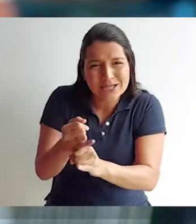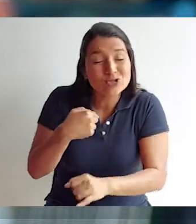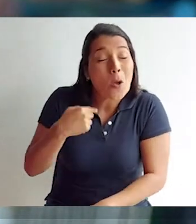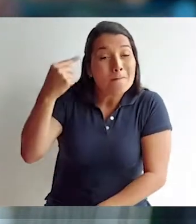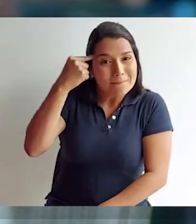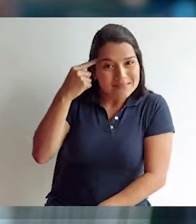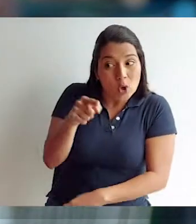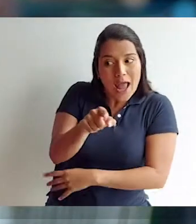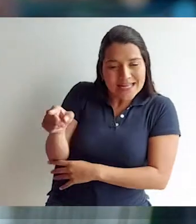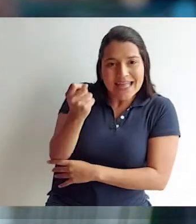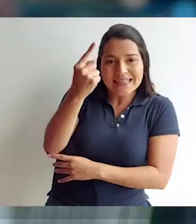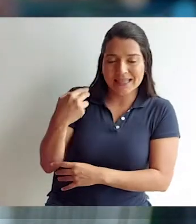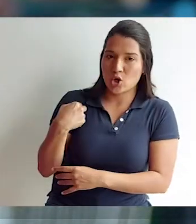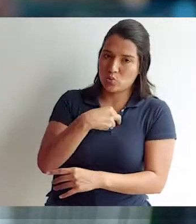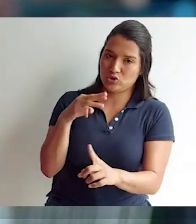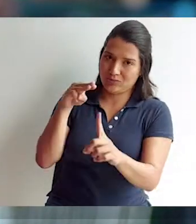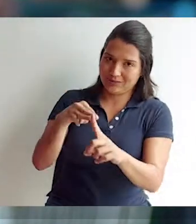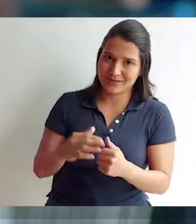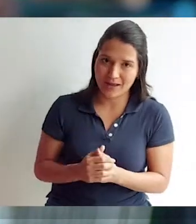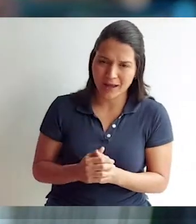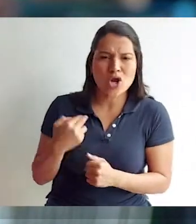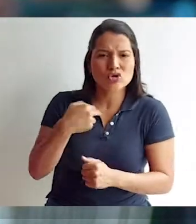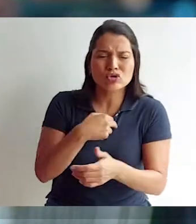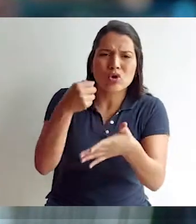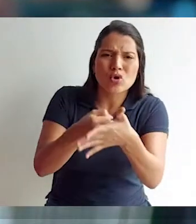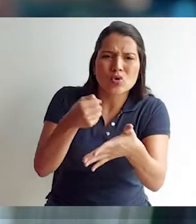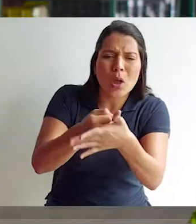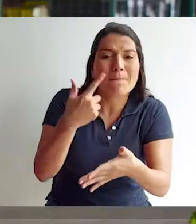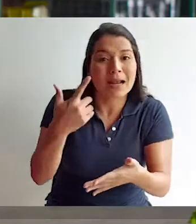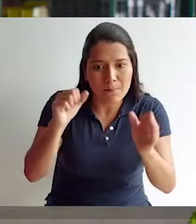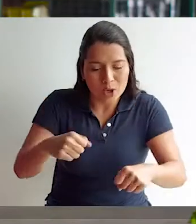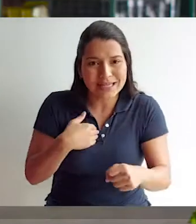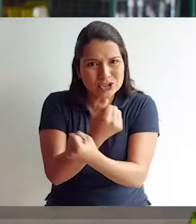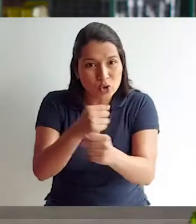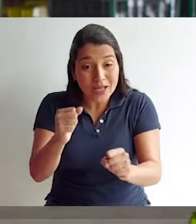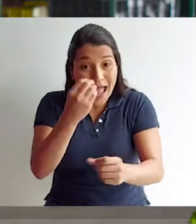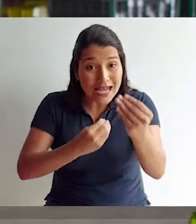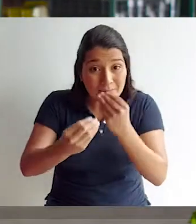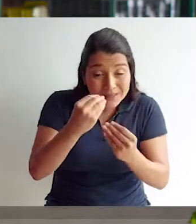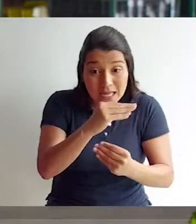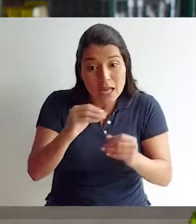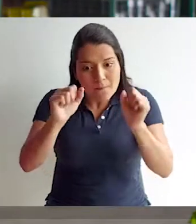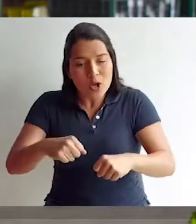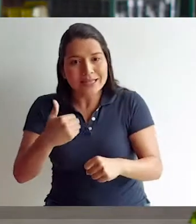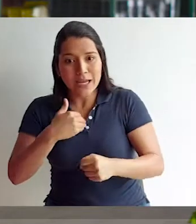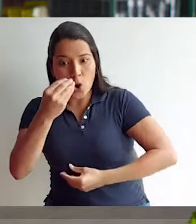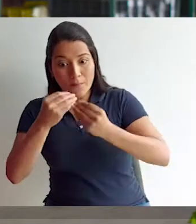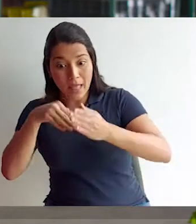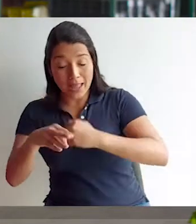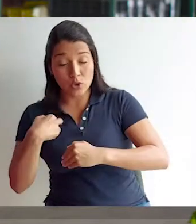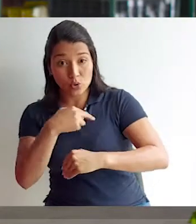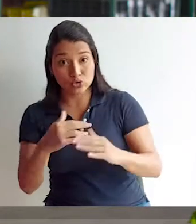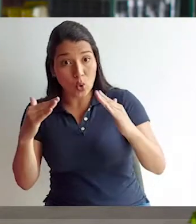instituciones. Y yo siento que ellos entendieron el mensaje nuestro. Estamos luchando por la soberanía alimenticia